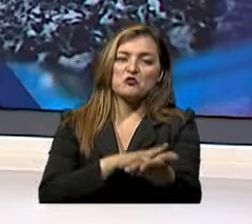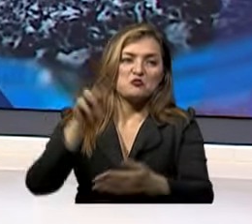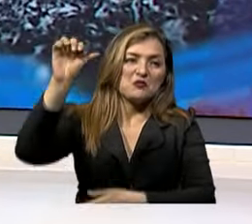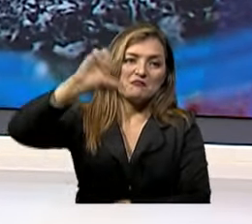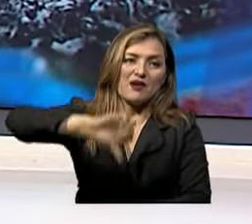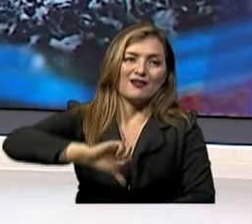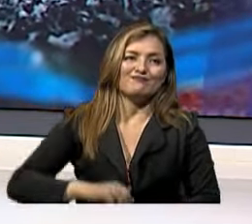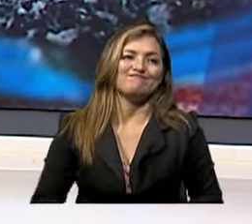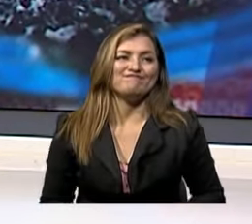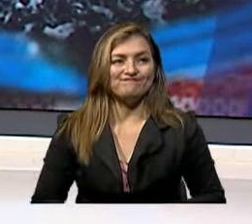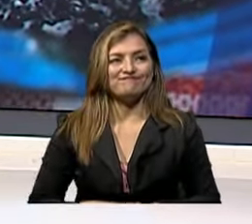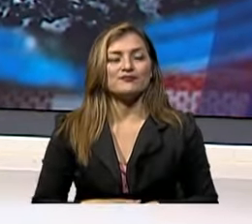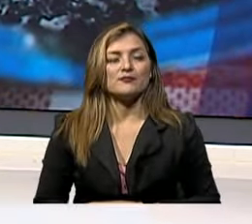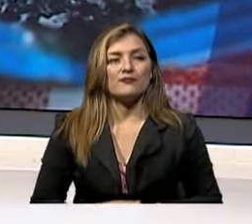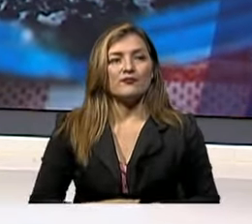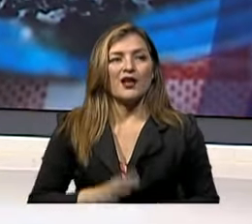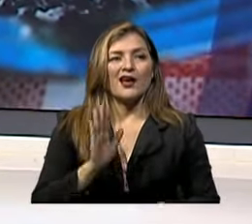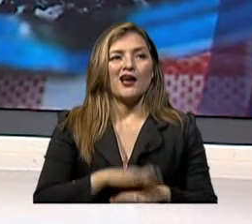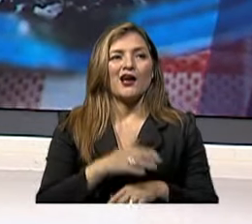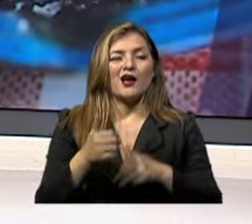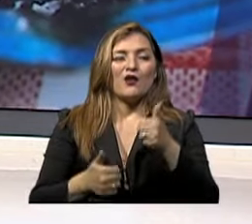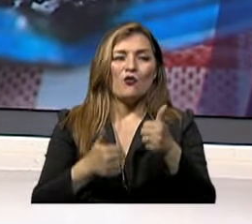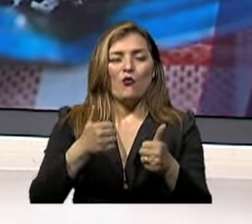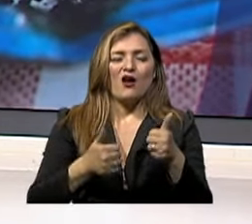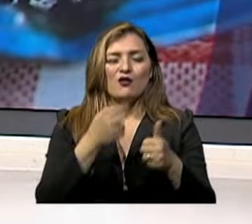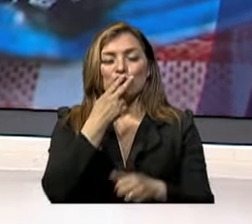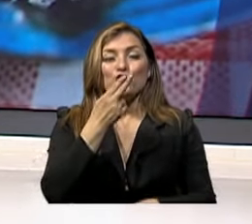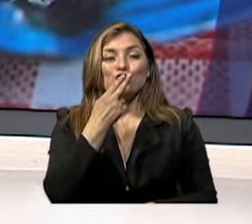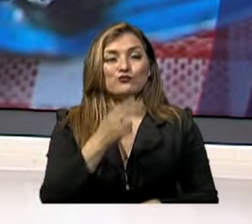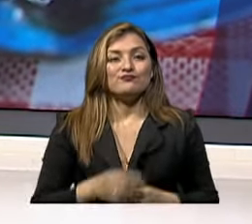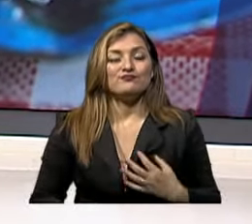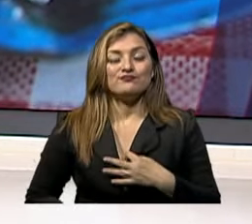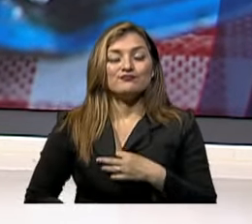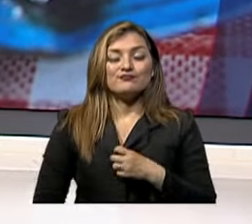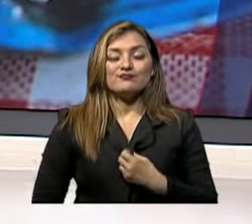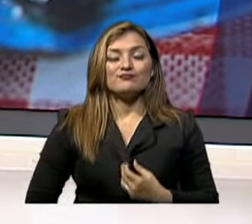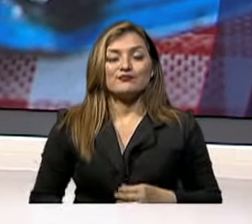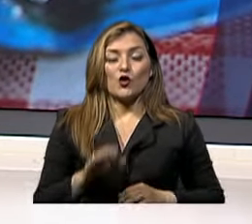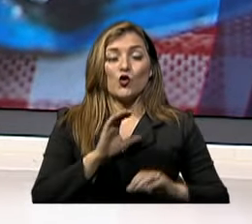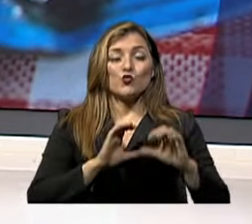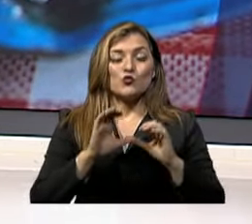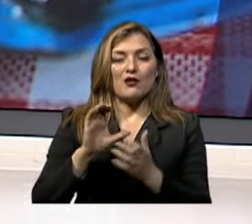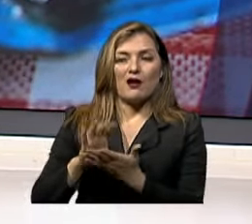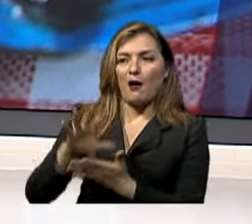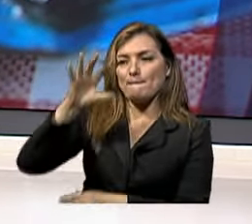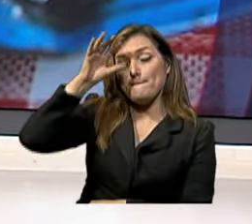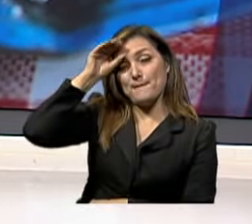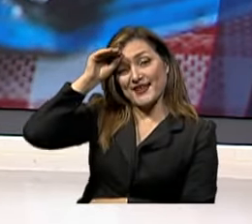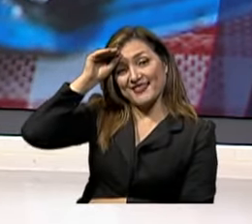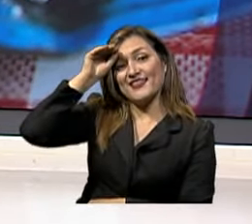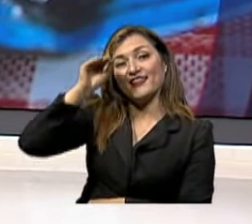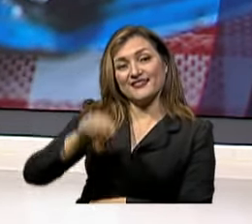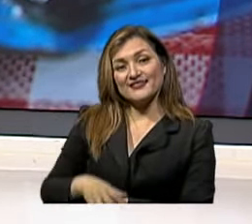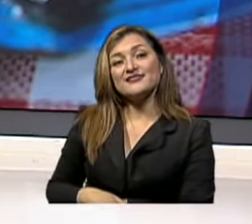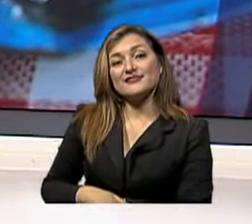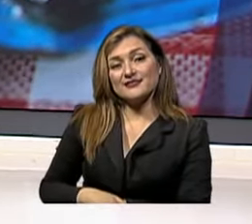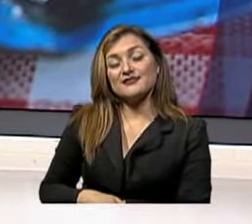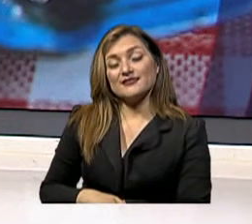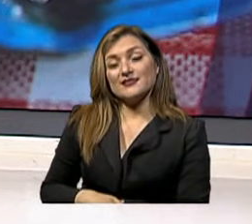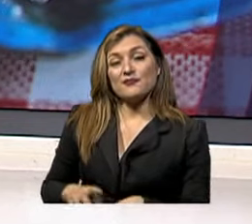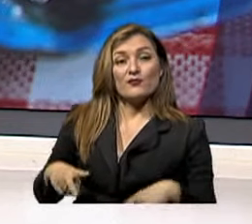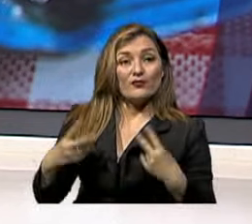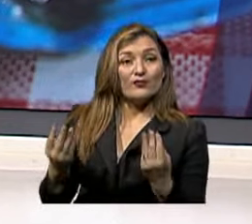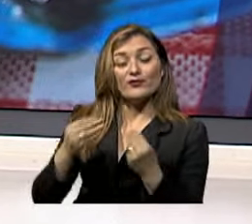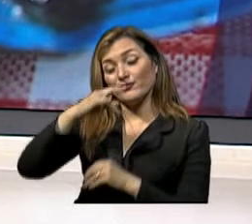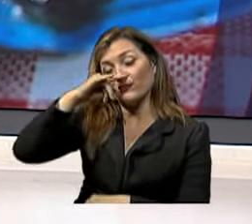hábito de fumar Pues hay varias causas del tabaquismo Se habla que es una conducta aprendida Especialmente en esas primeras etapas